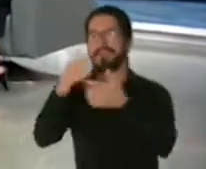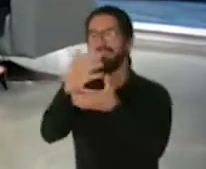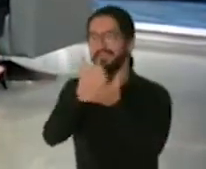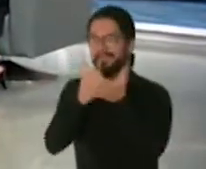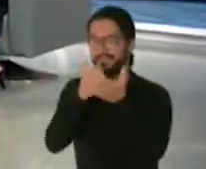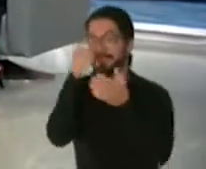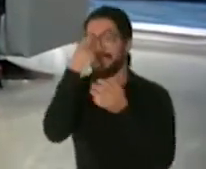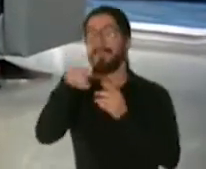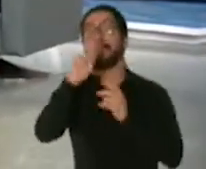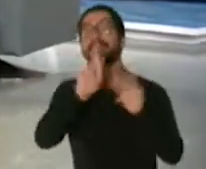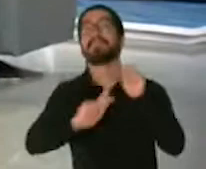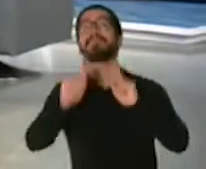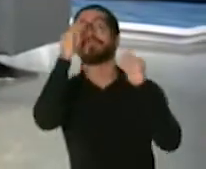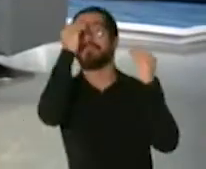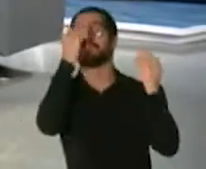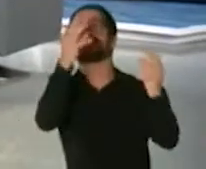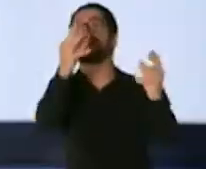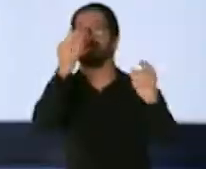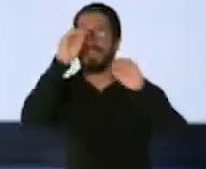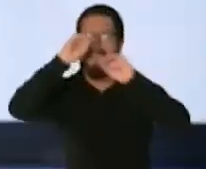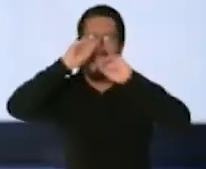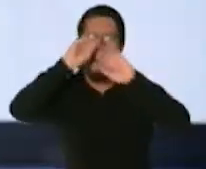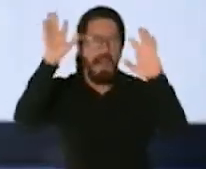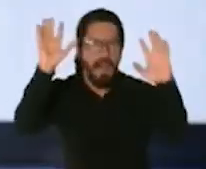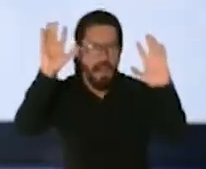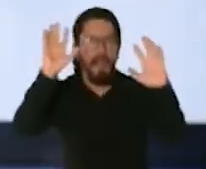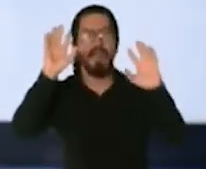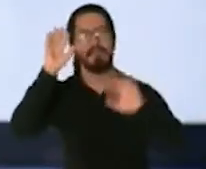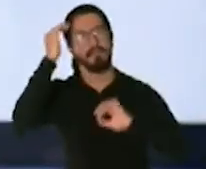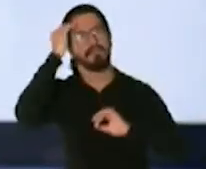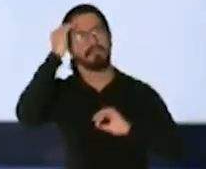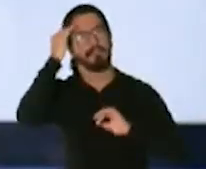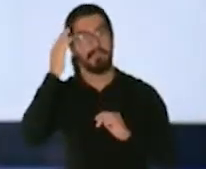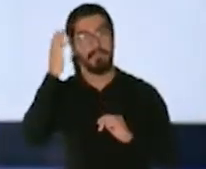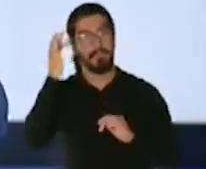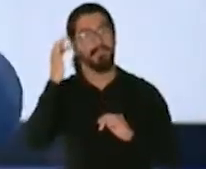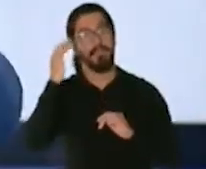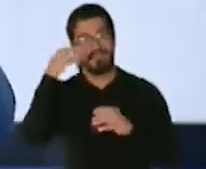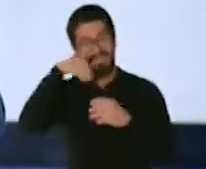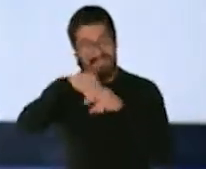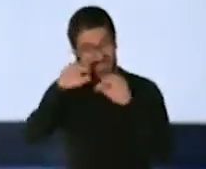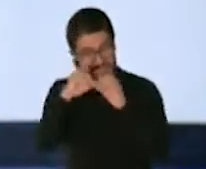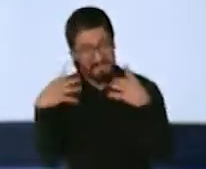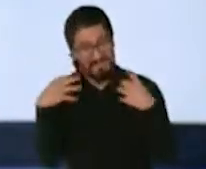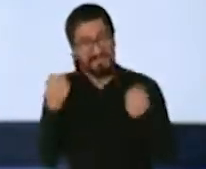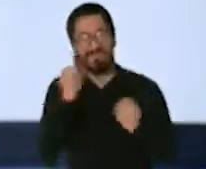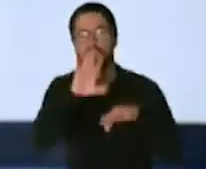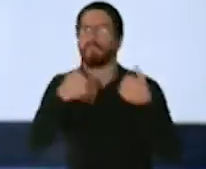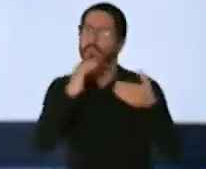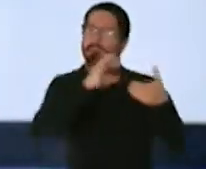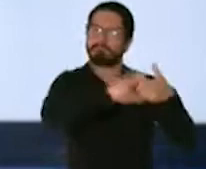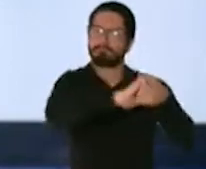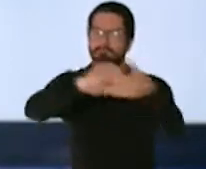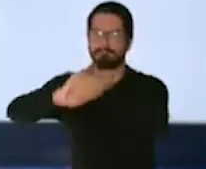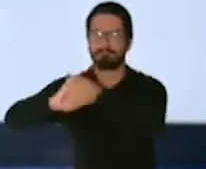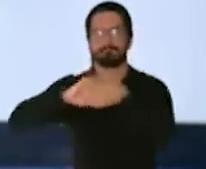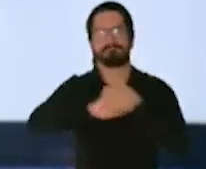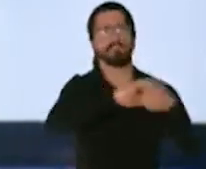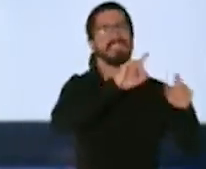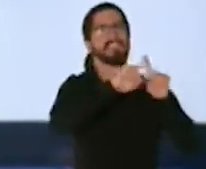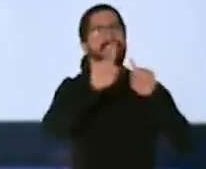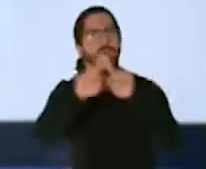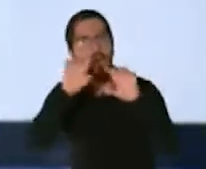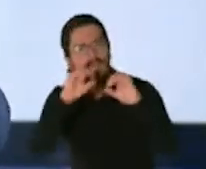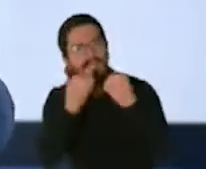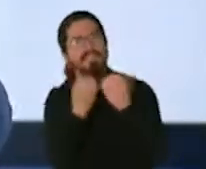que están integrados todos todos alianzas con fundaciones que han hecho una labor importante para Puerto